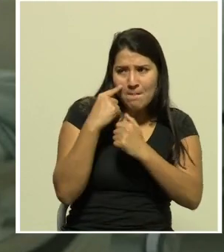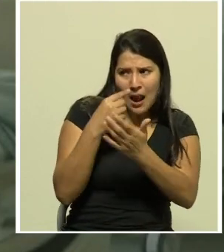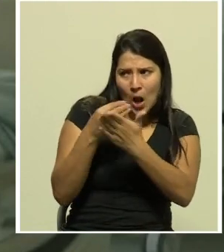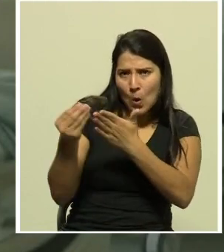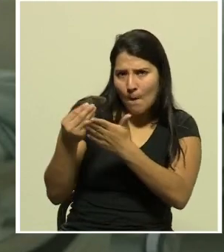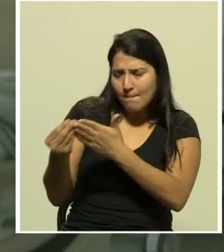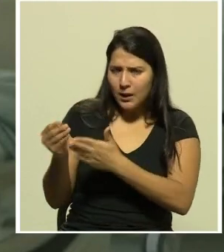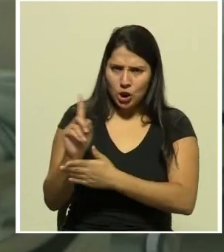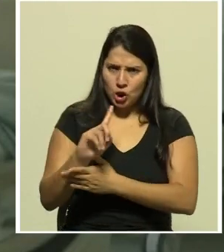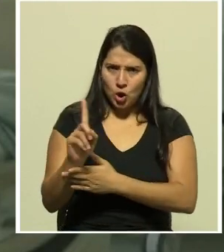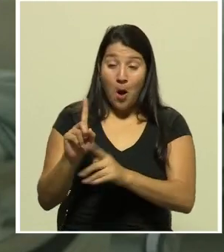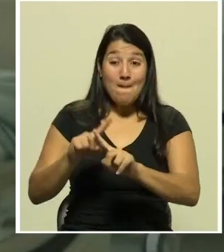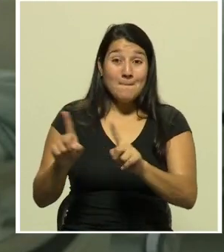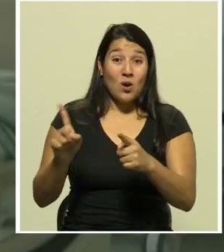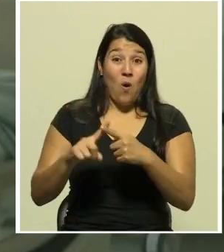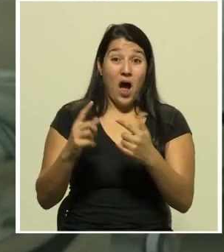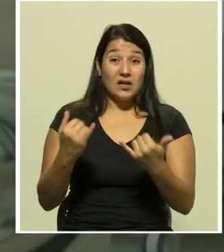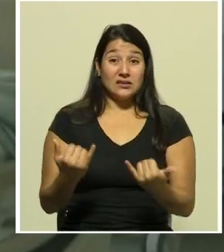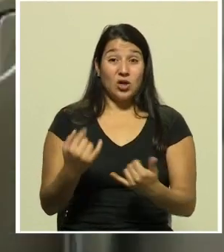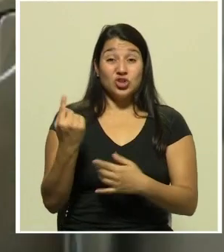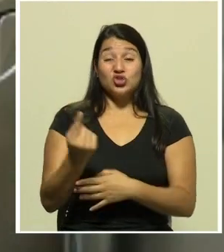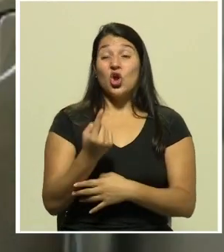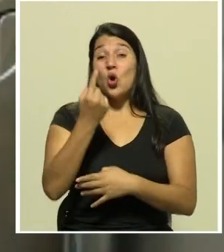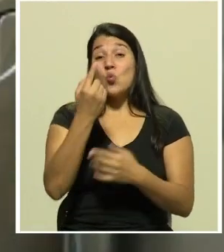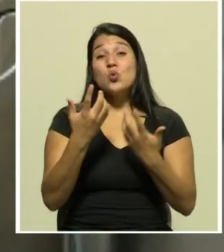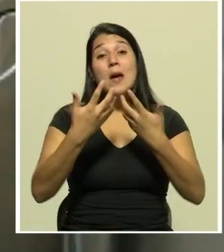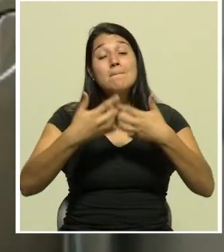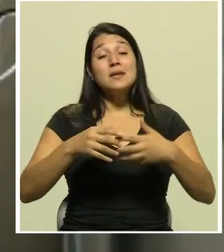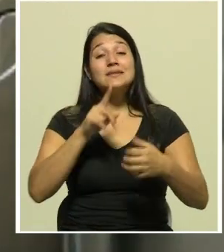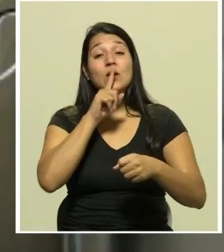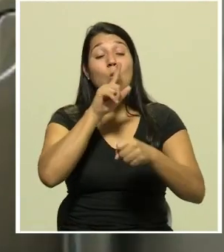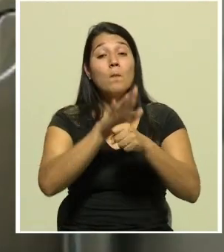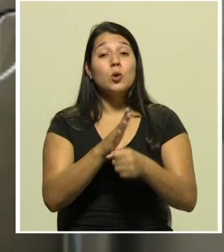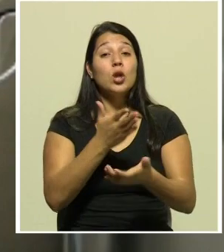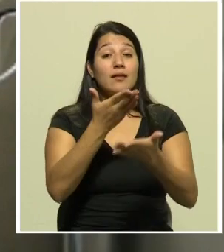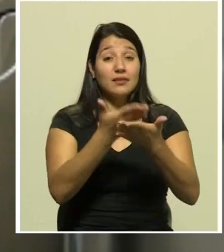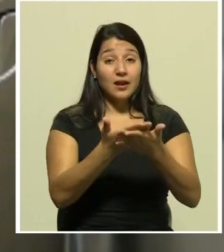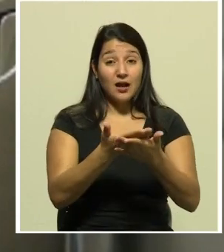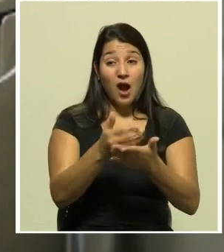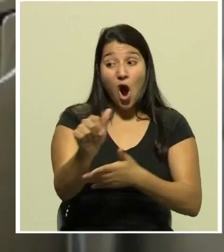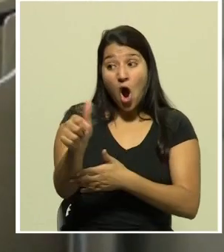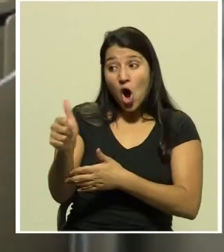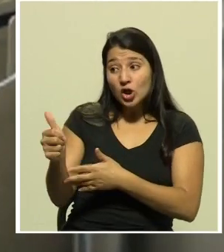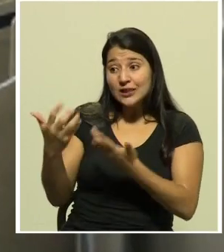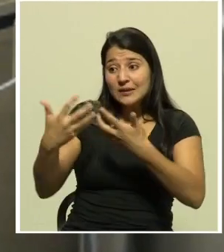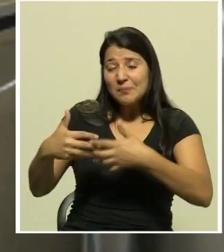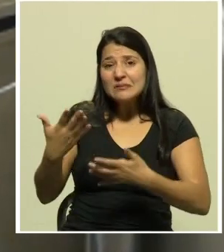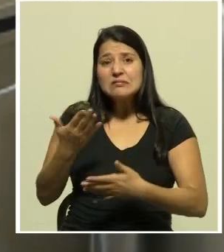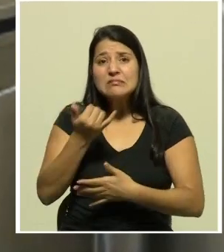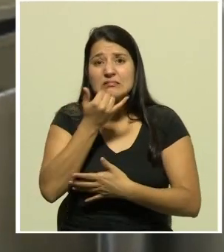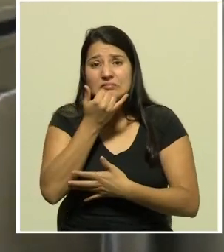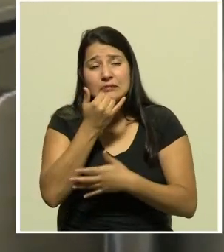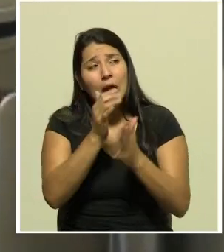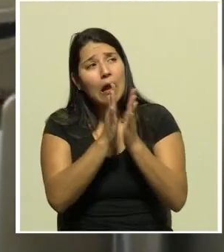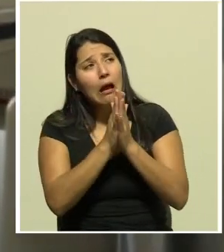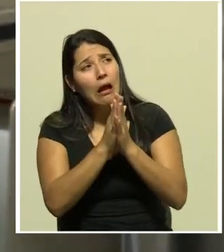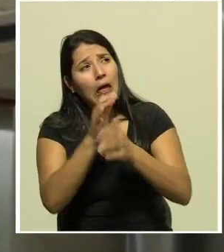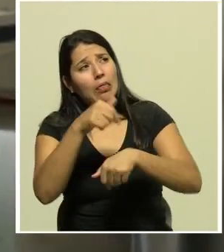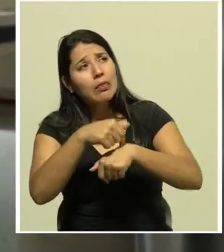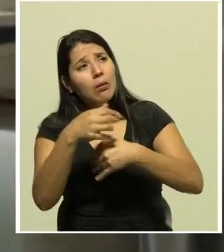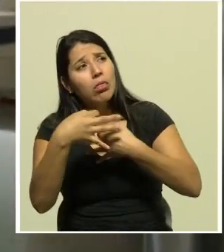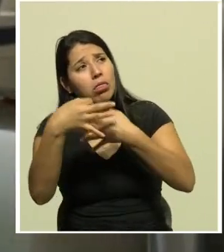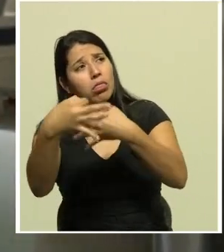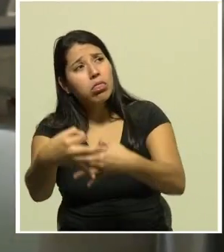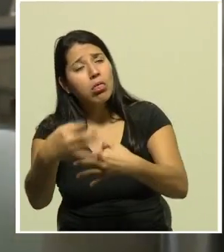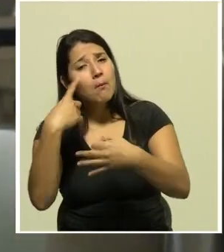momento solo una compañía ha cumplido con lo pactado el resto ha solicitado la ampliación del plazo para poder cumplir con la entrega